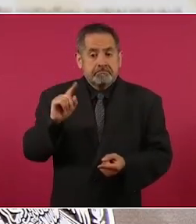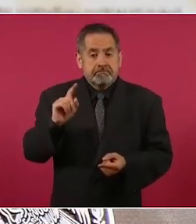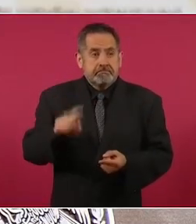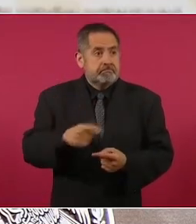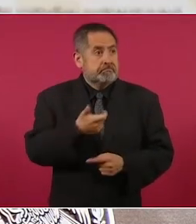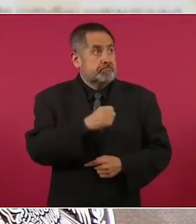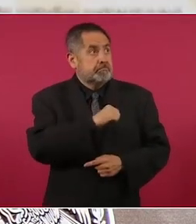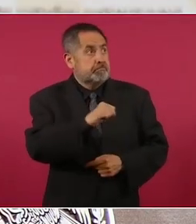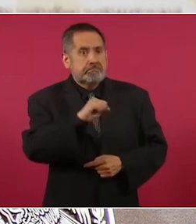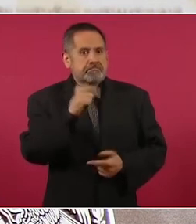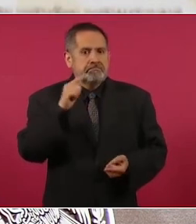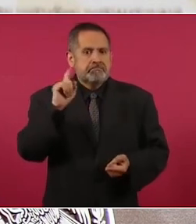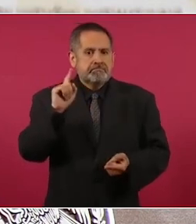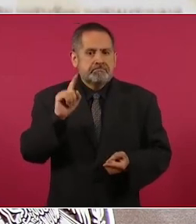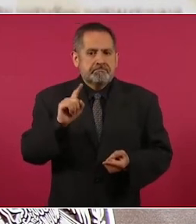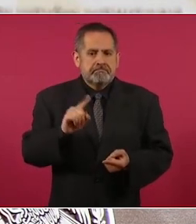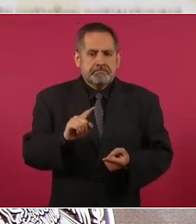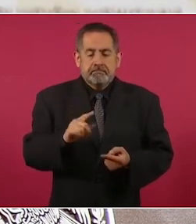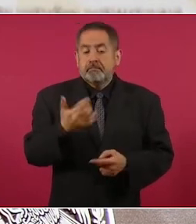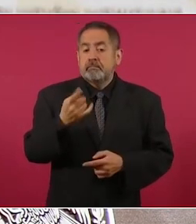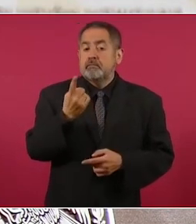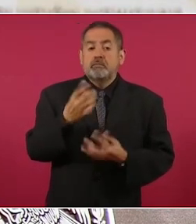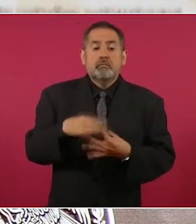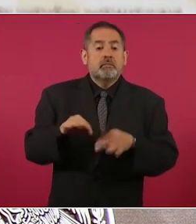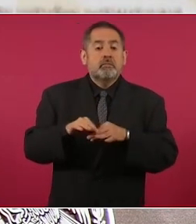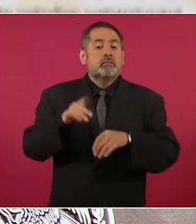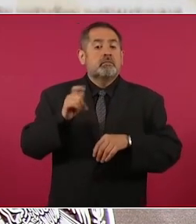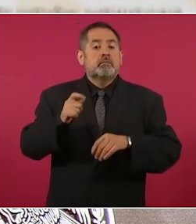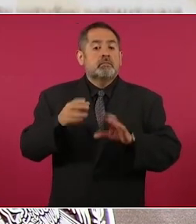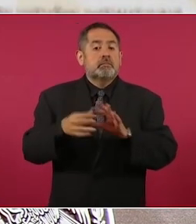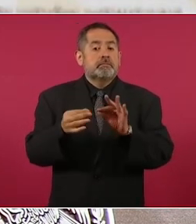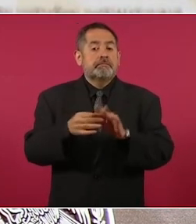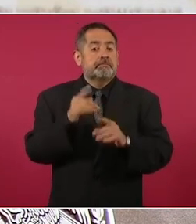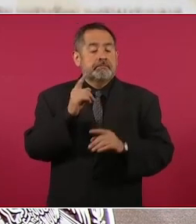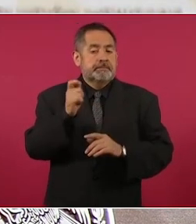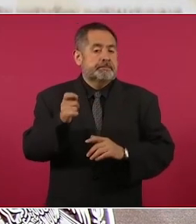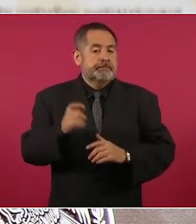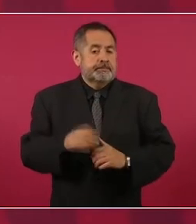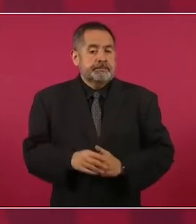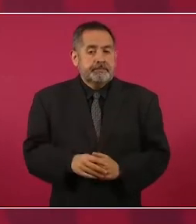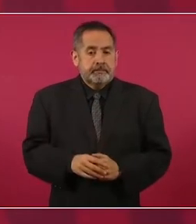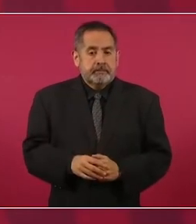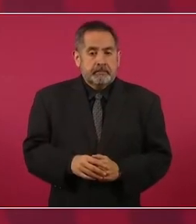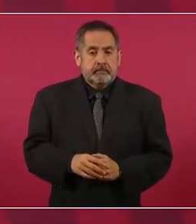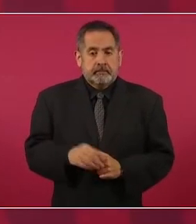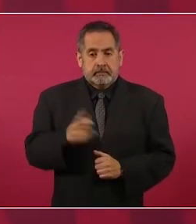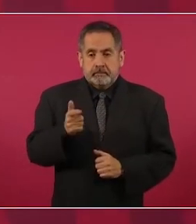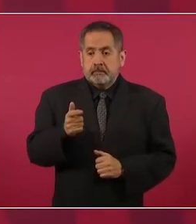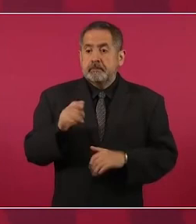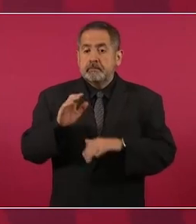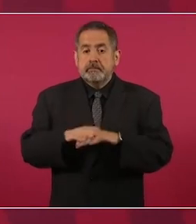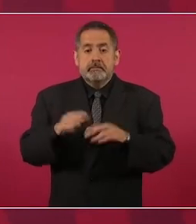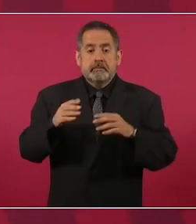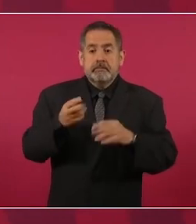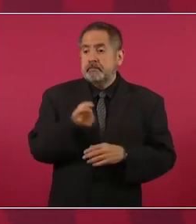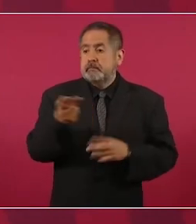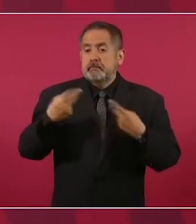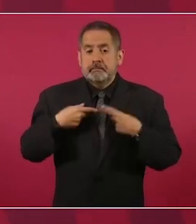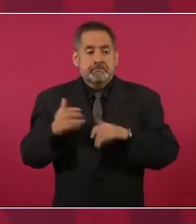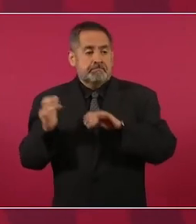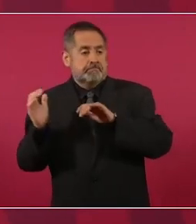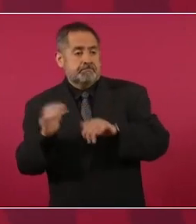más importante es que estamos ya recuperando los empleos perdidos